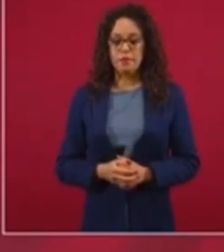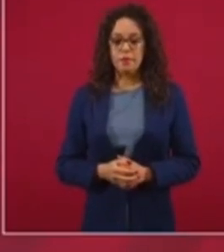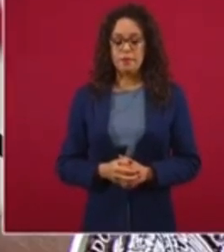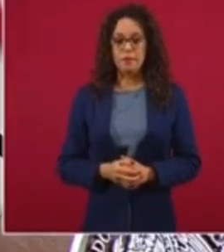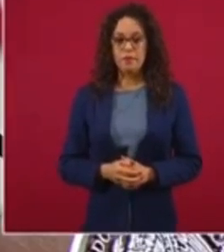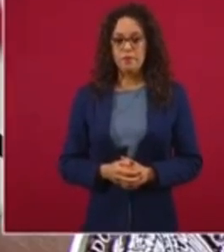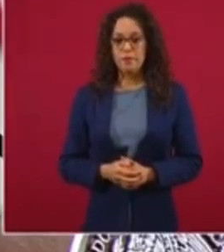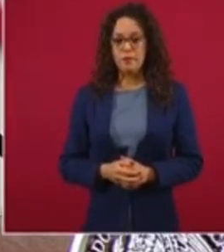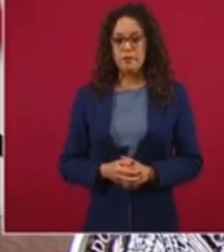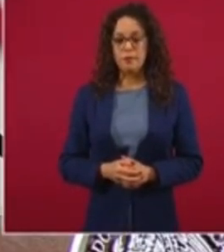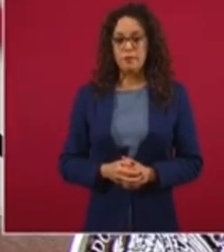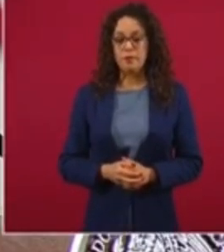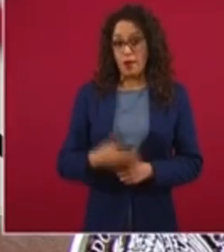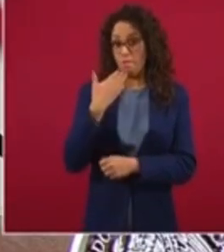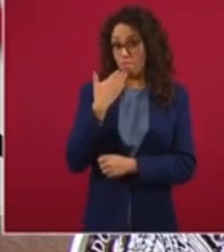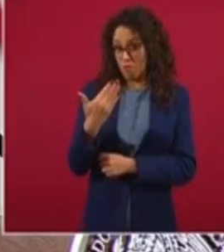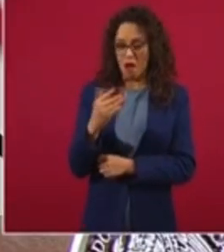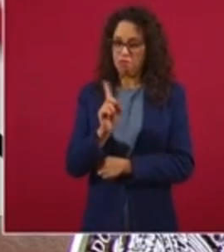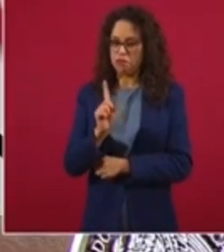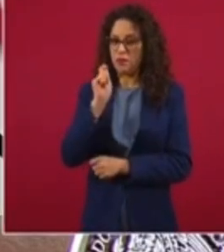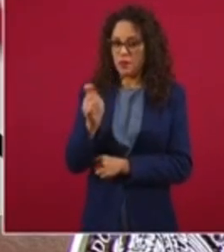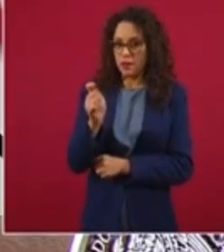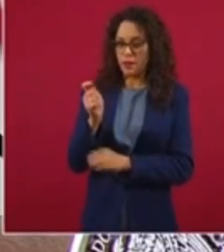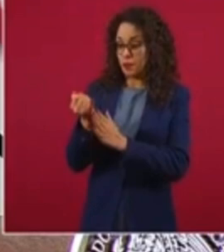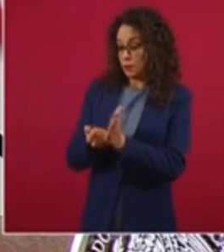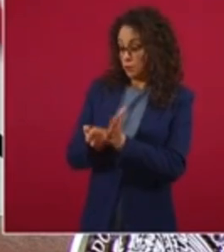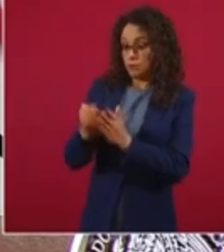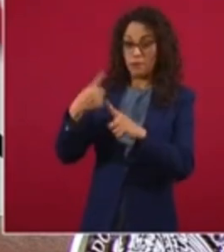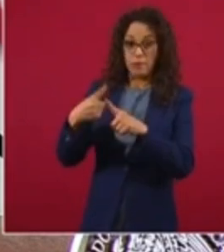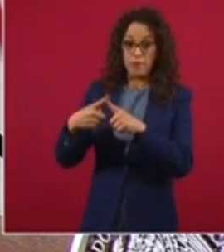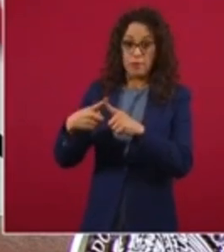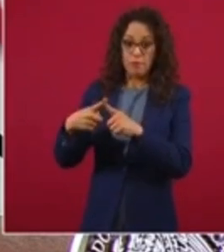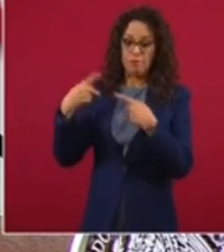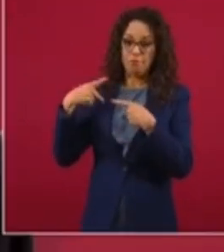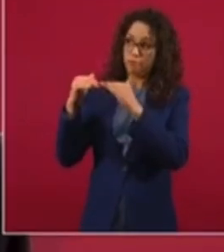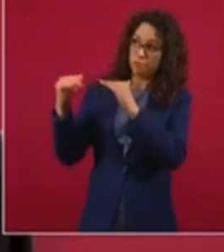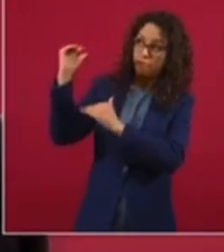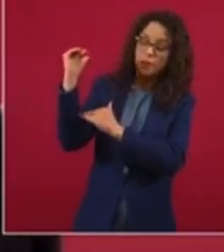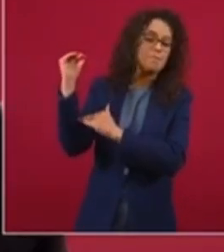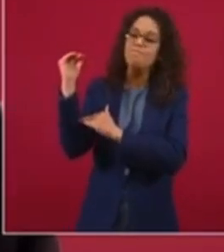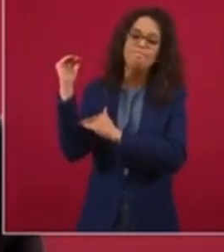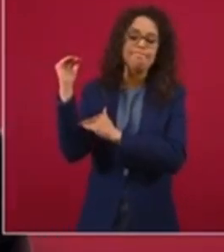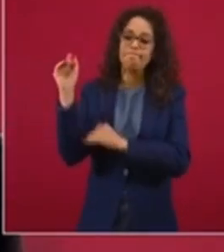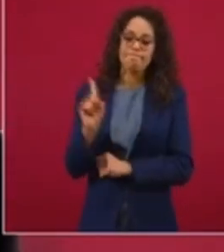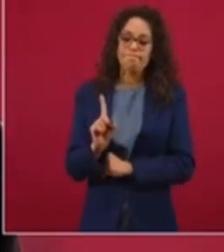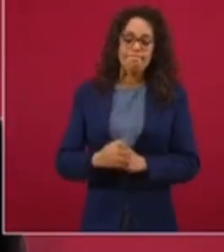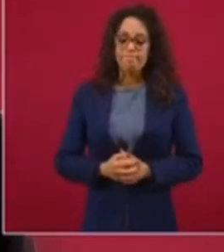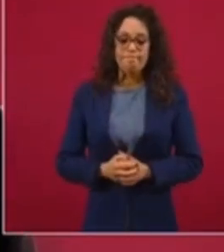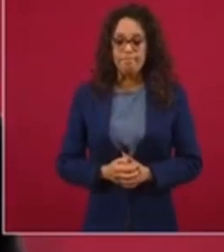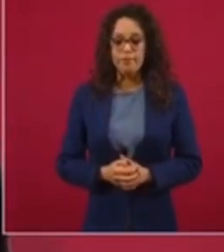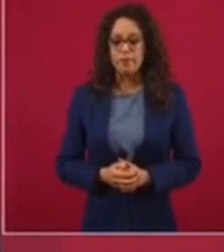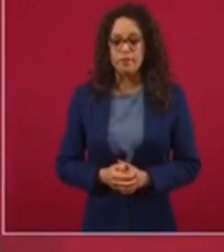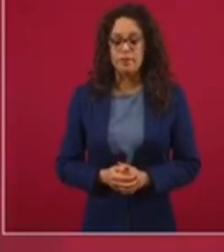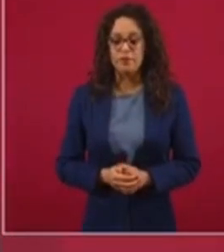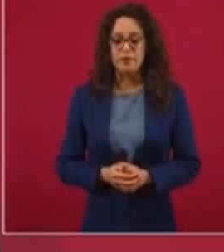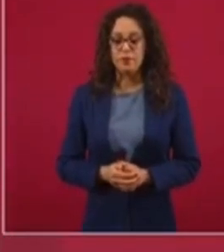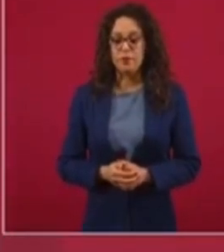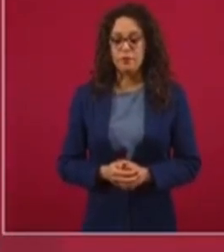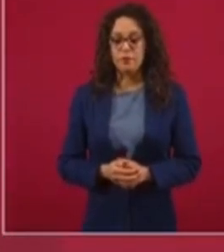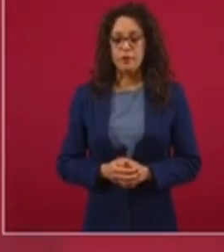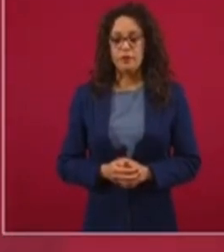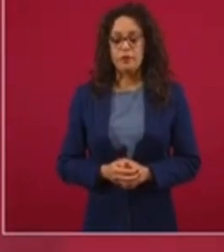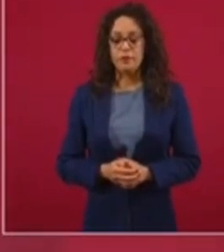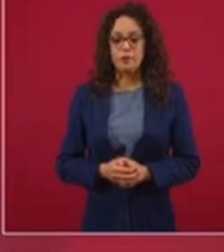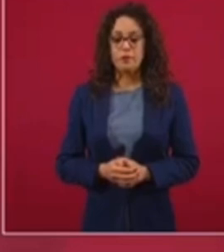es que se tome una decisión desde arriba, que aún existiendo